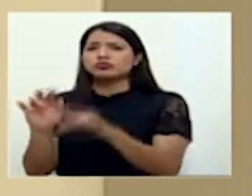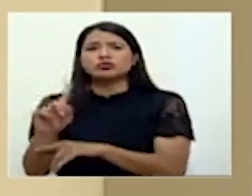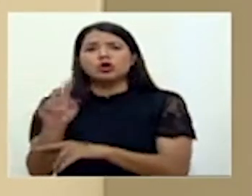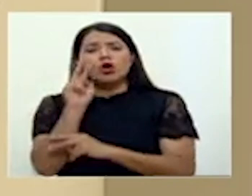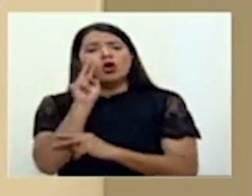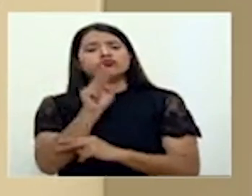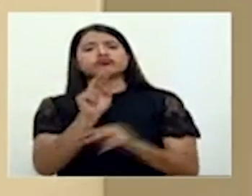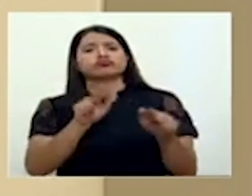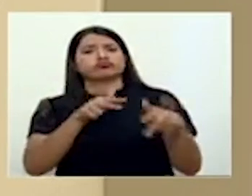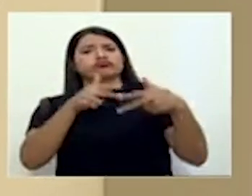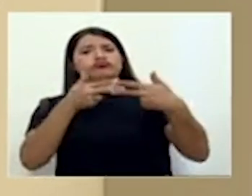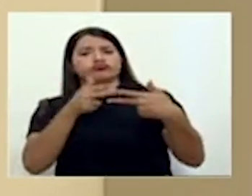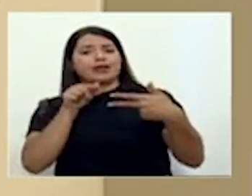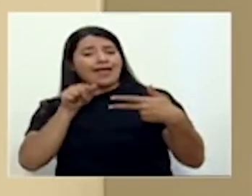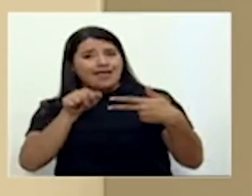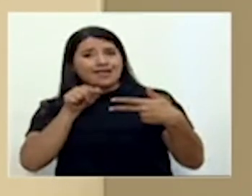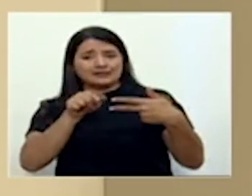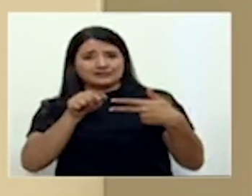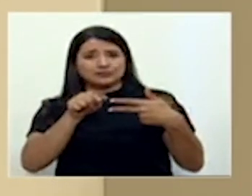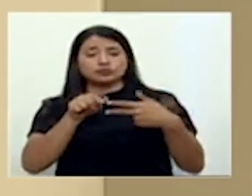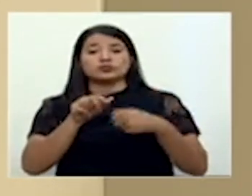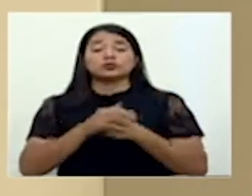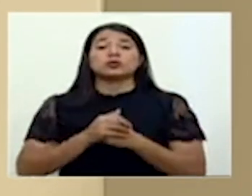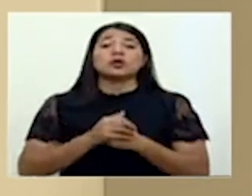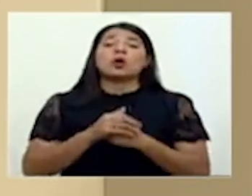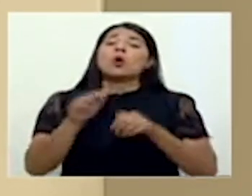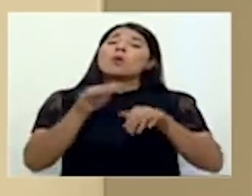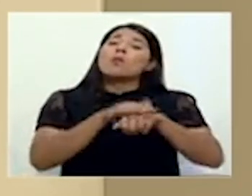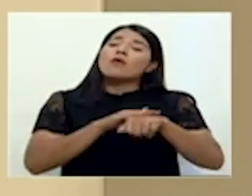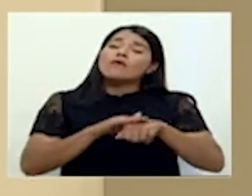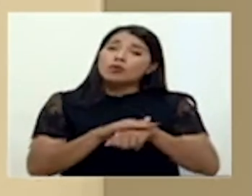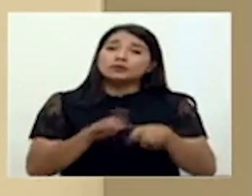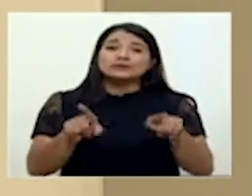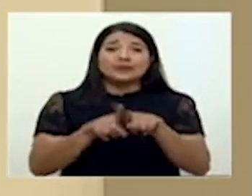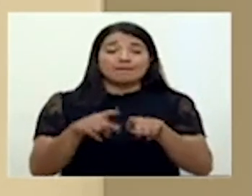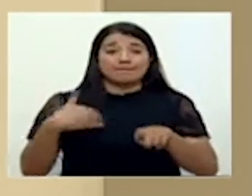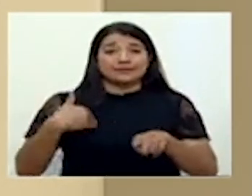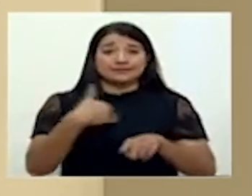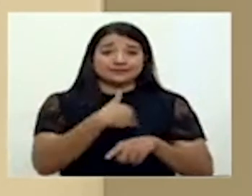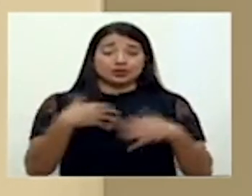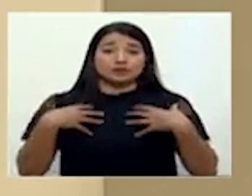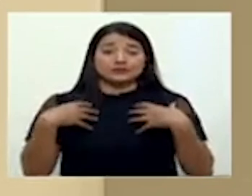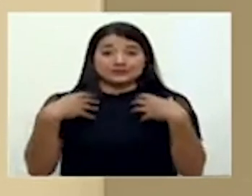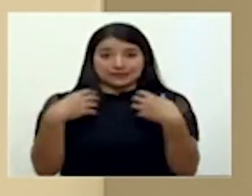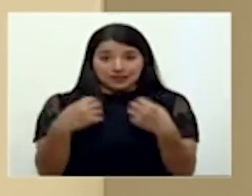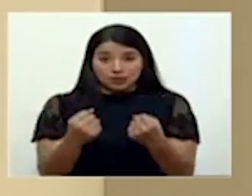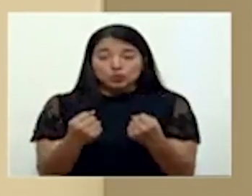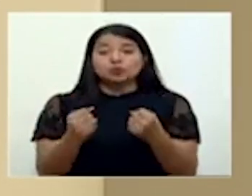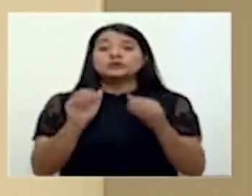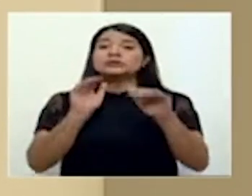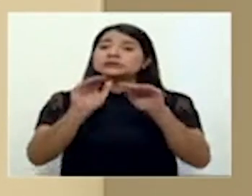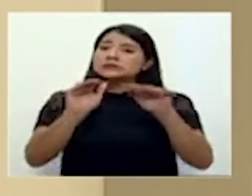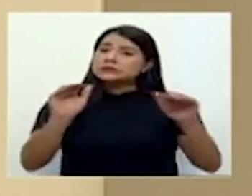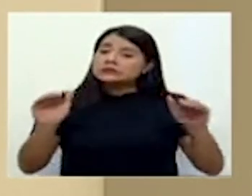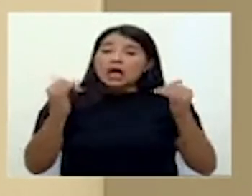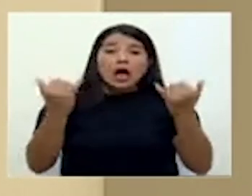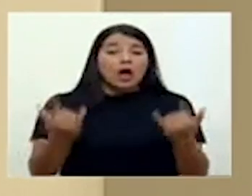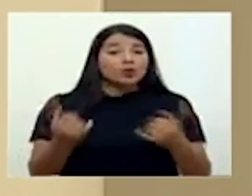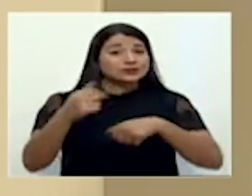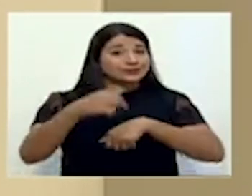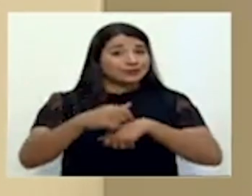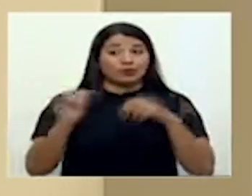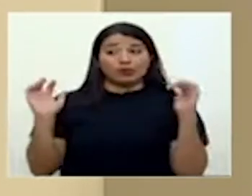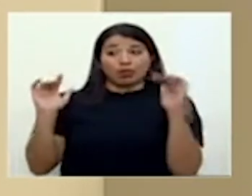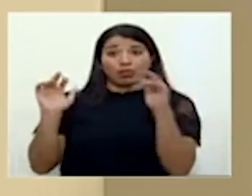Y también es un llamado que reforzamos desde el Ministerio de Salud, en el sentido de que en este momento hacer